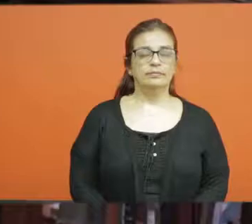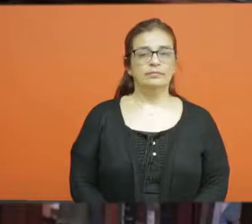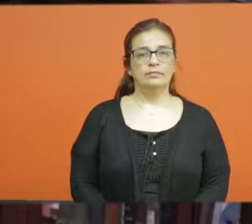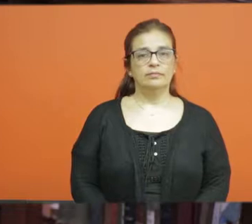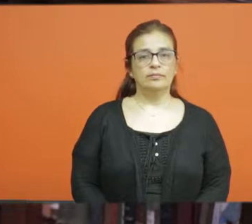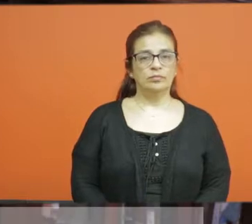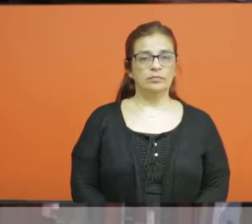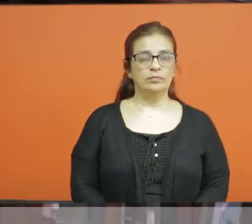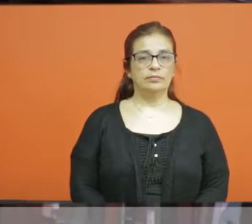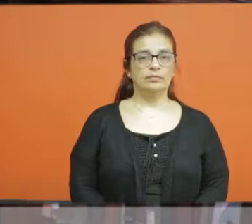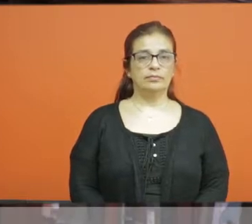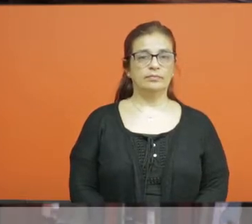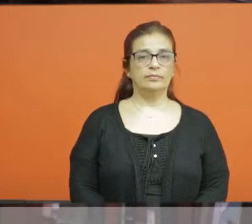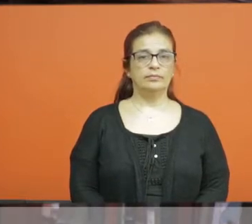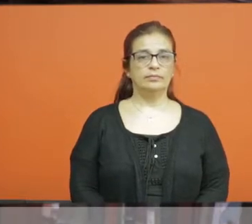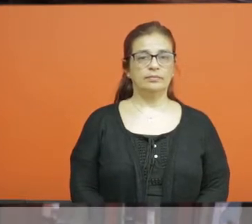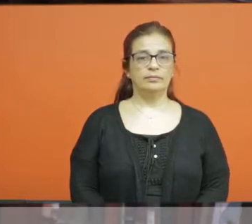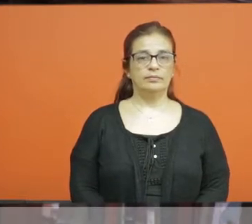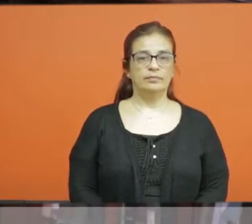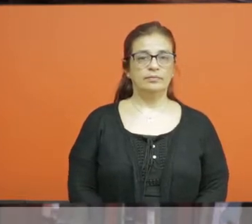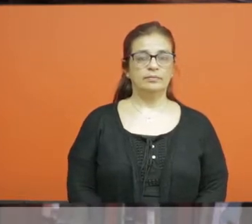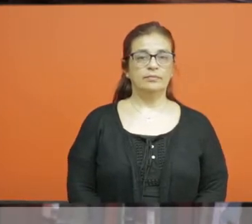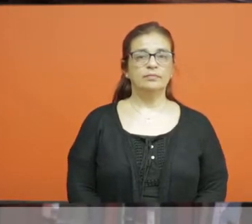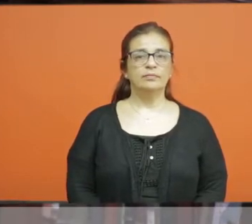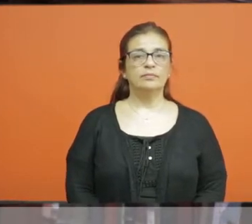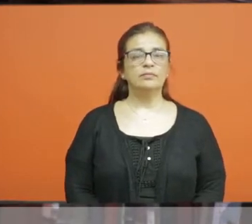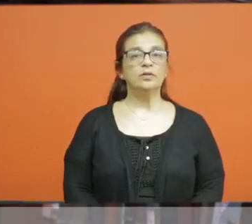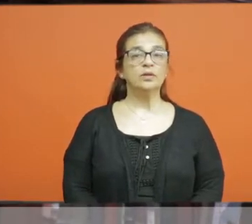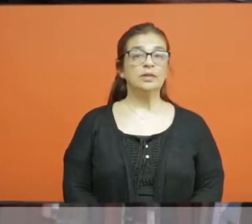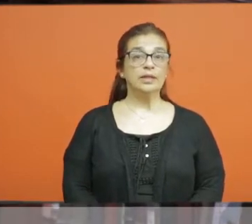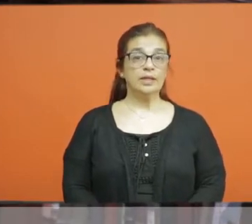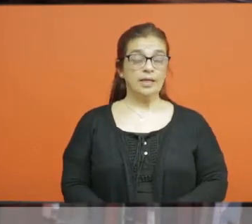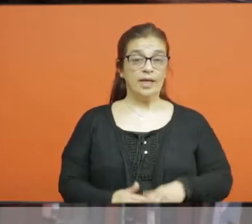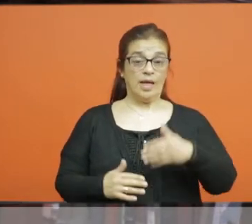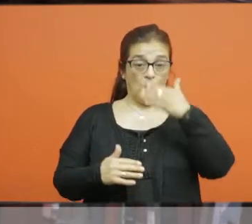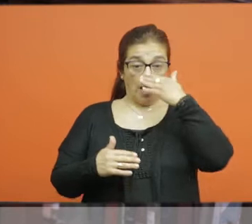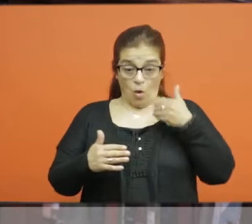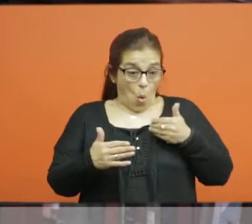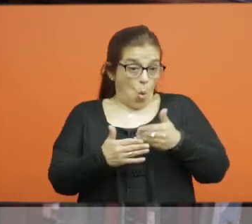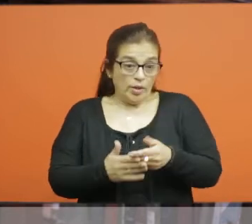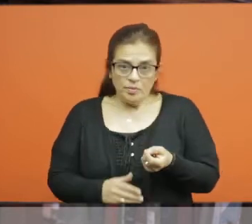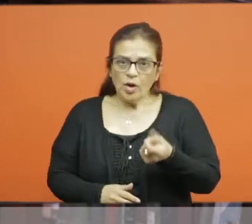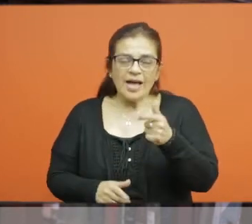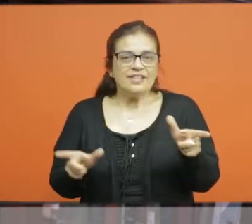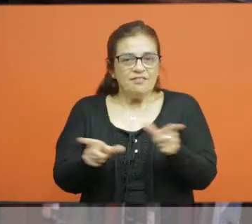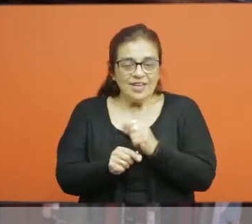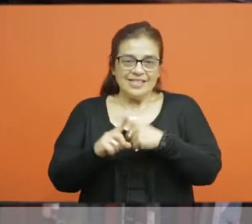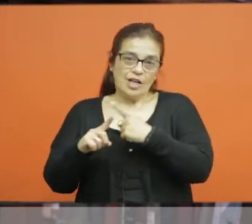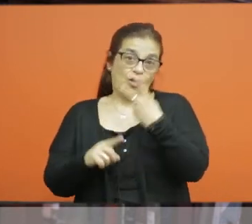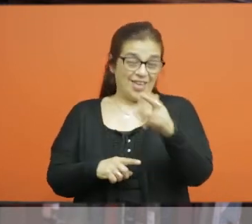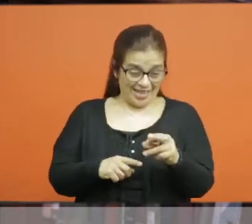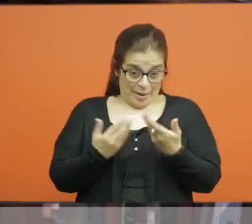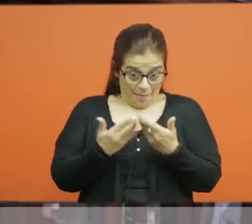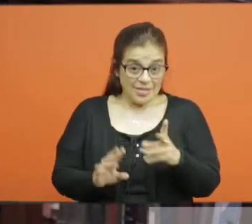El último tercio del siglo XX y el siglo XXI ha tenido un giro computacional, como en